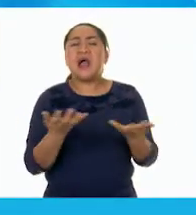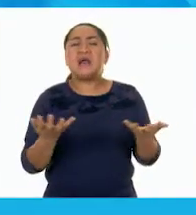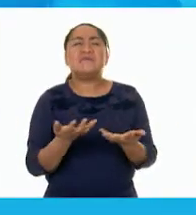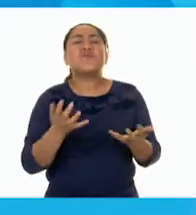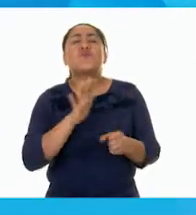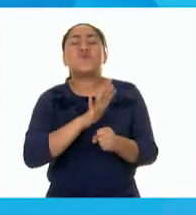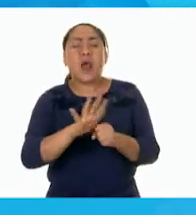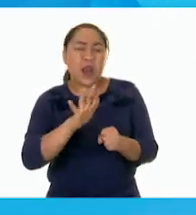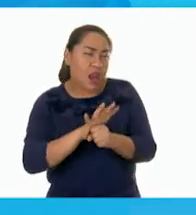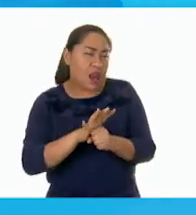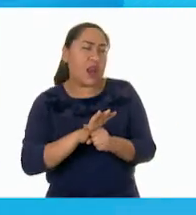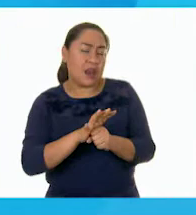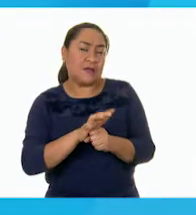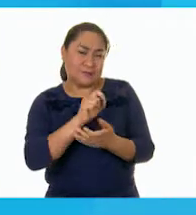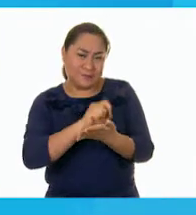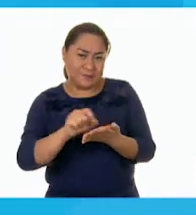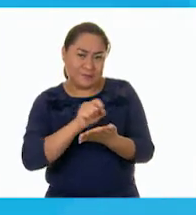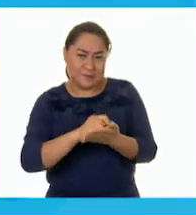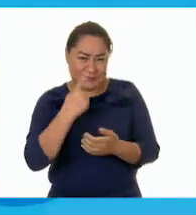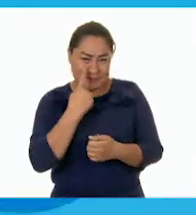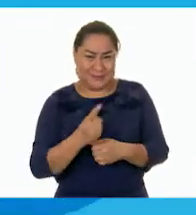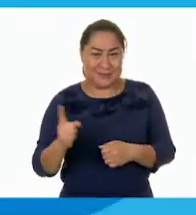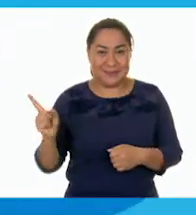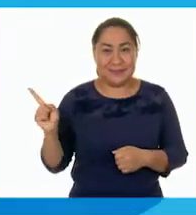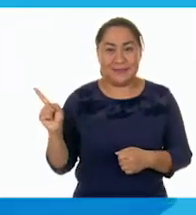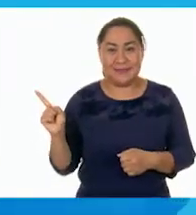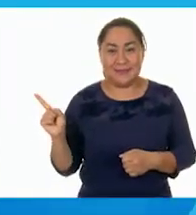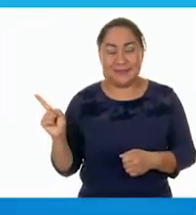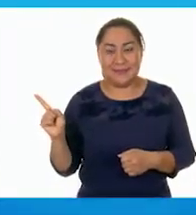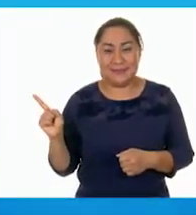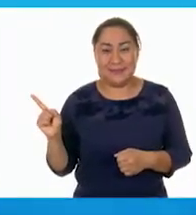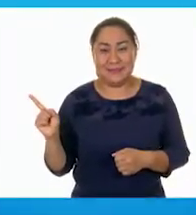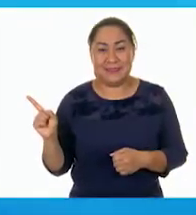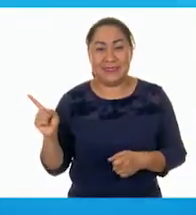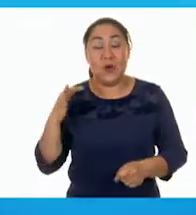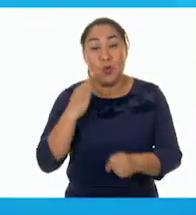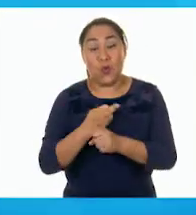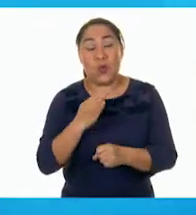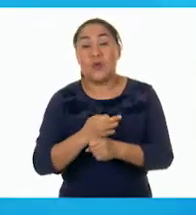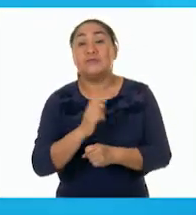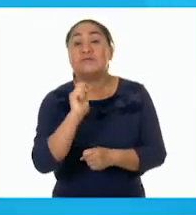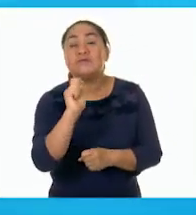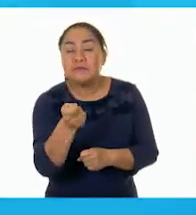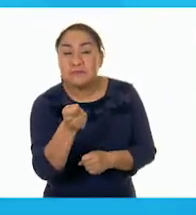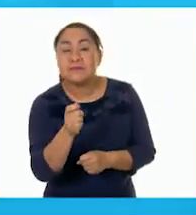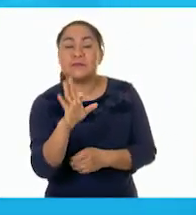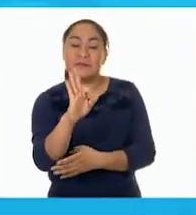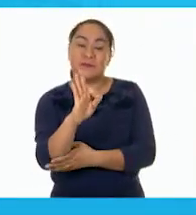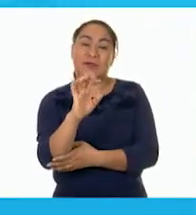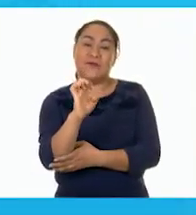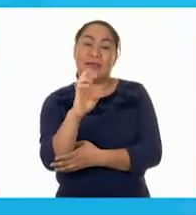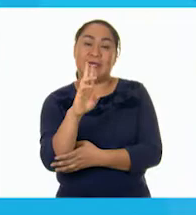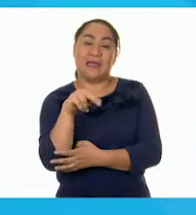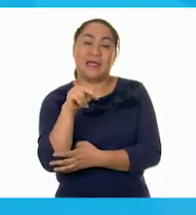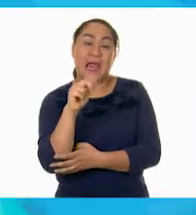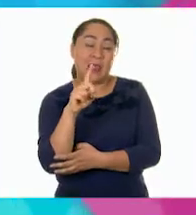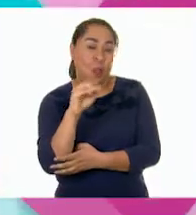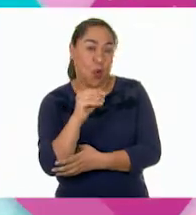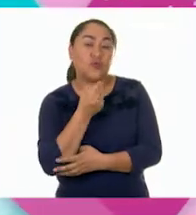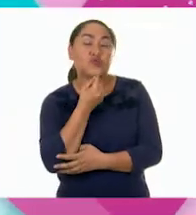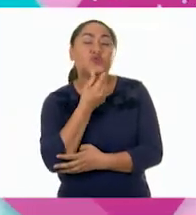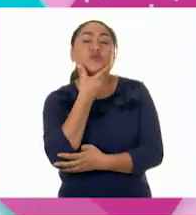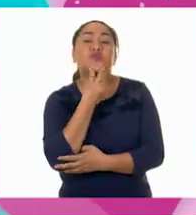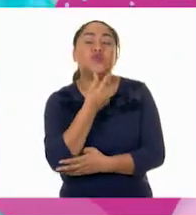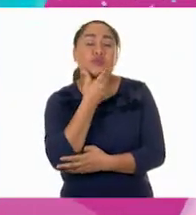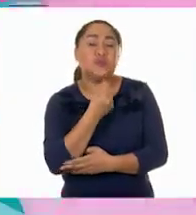que nos propone esa página. Ahí la tienen en pantalla. Así es. Tenemos entonces el caso de Fernando. Fíjate que